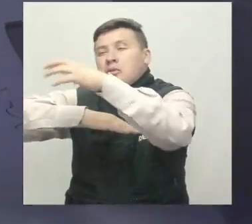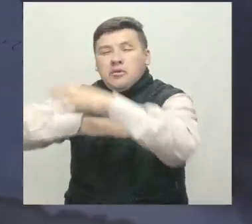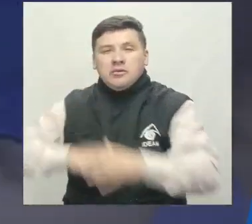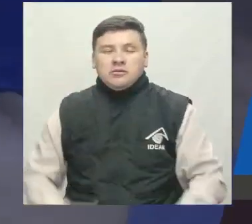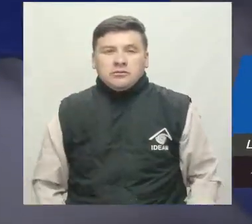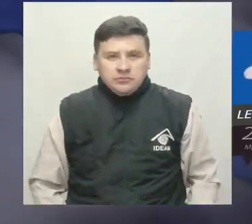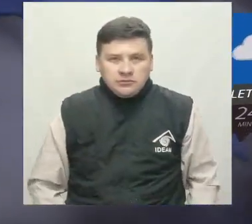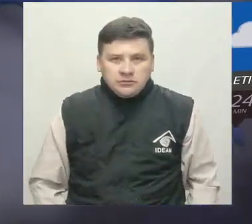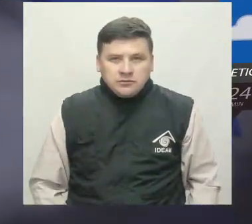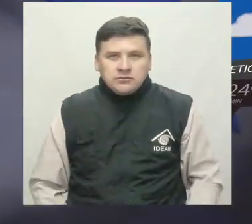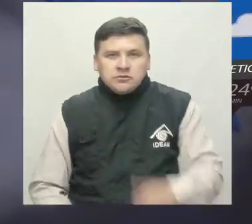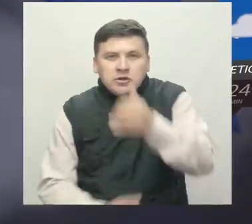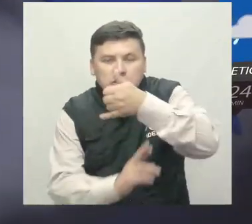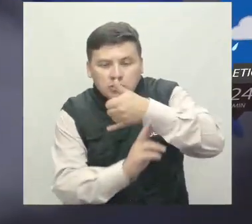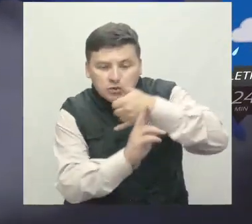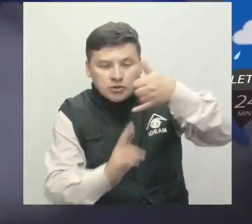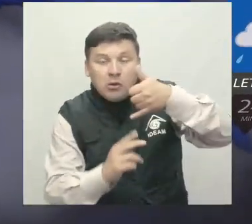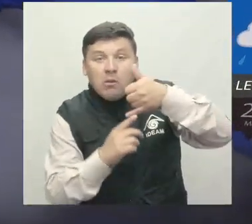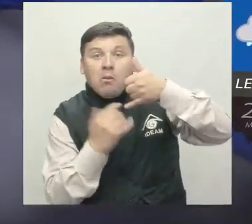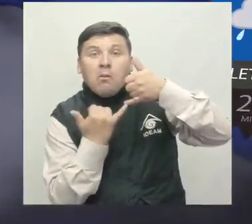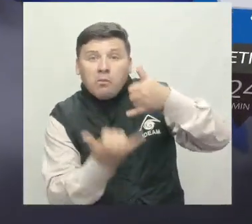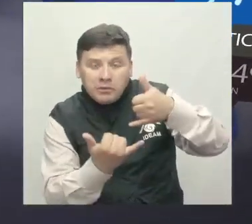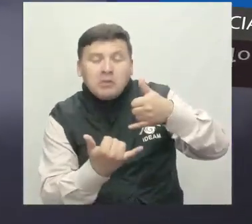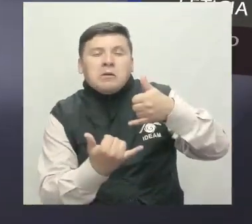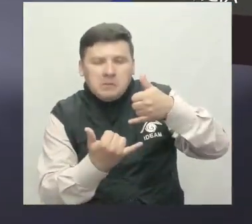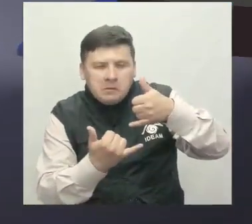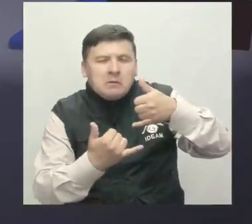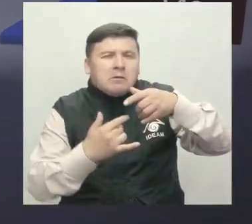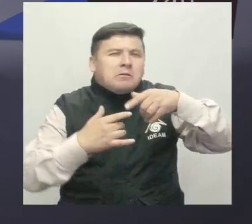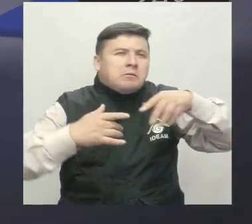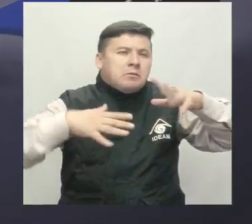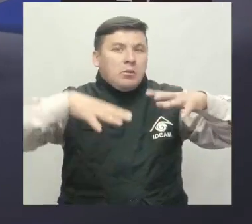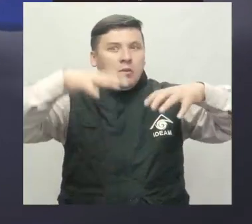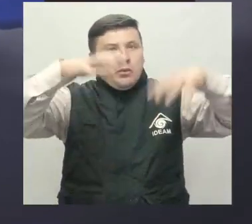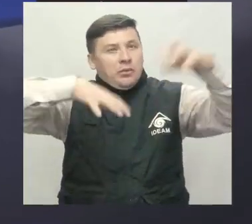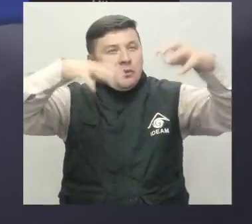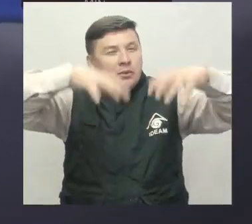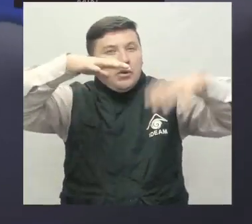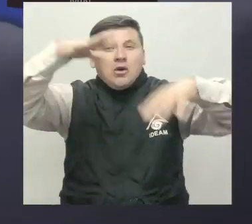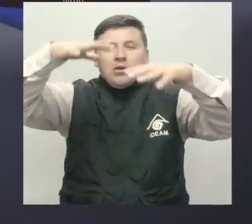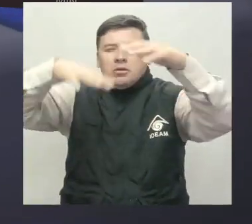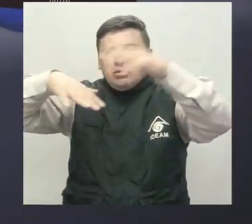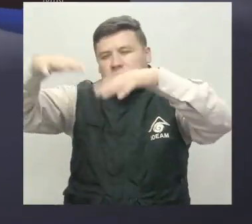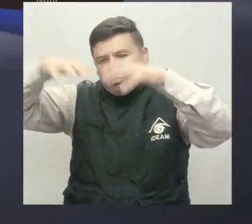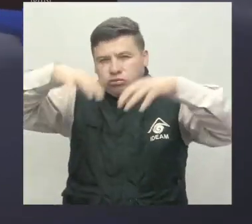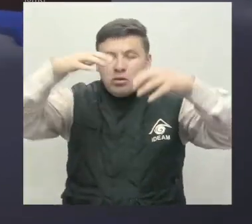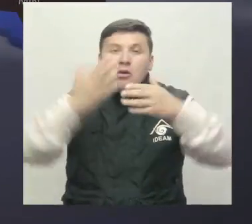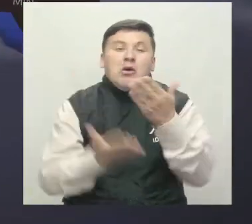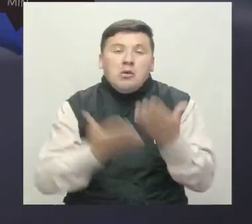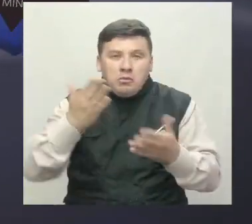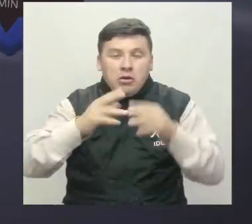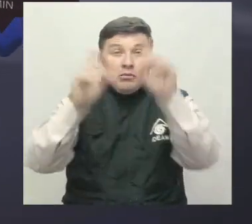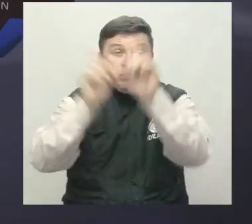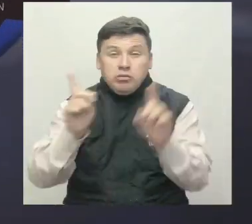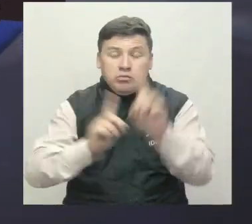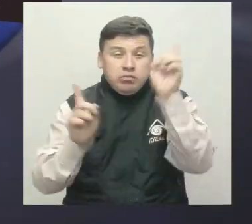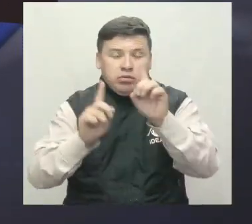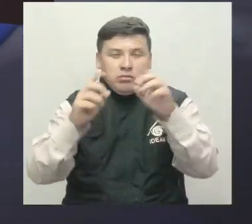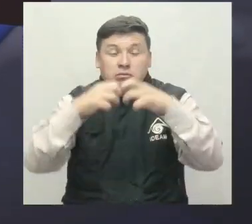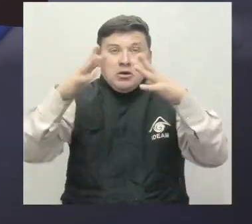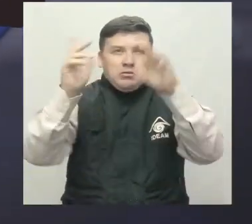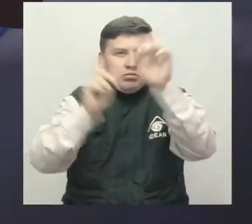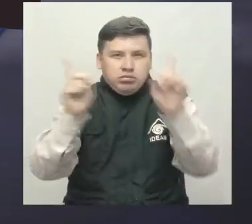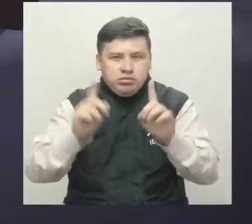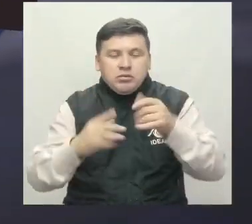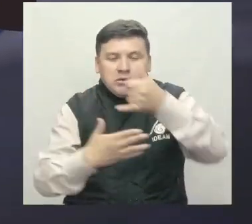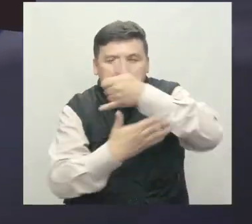Para el sur del territorio se mantienen las condiciones cubiertas con lluvias de variada intensidad y posibles descargas eléctricas en gran parte de